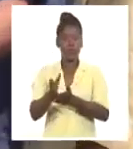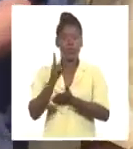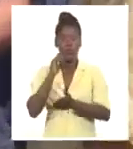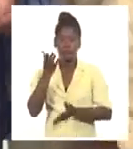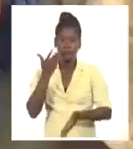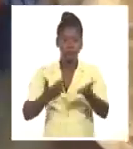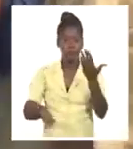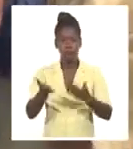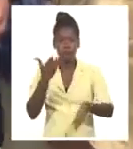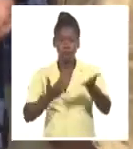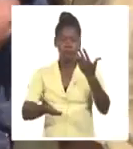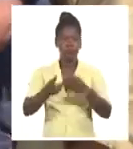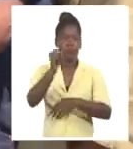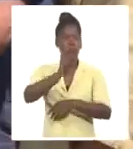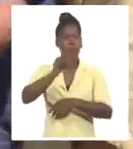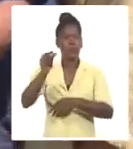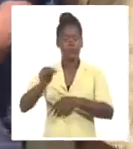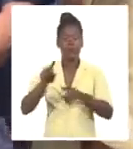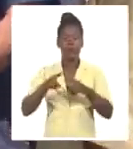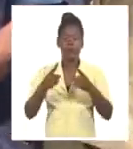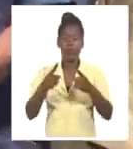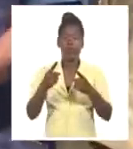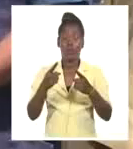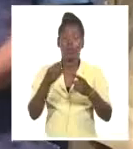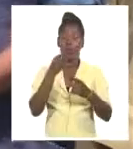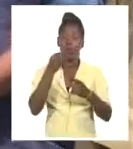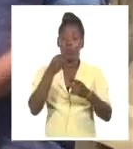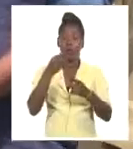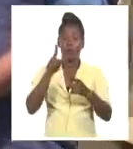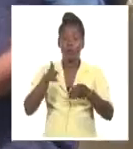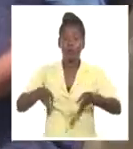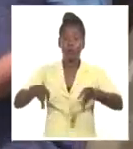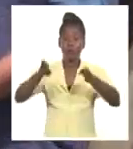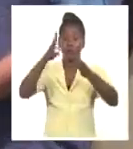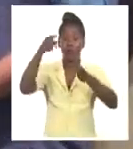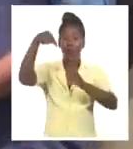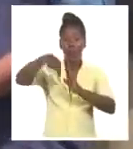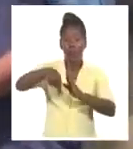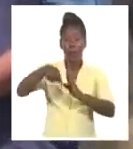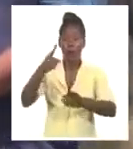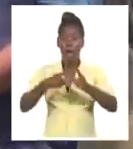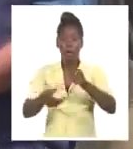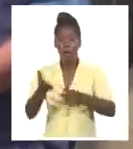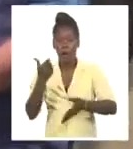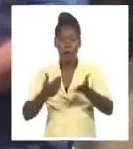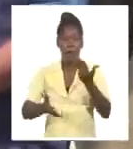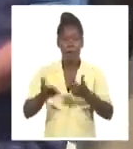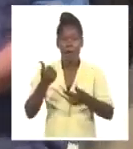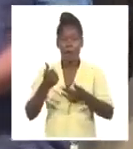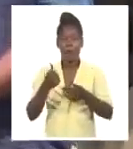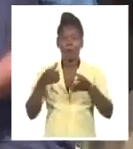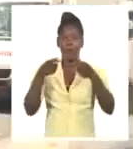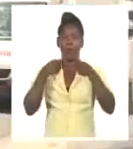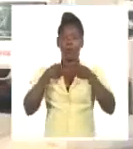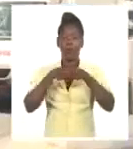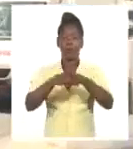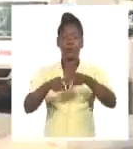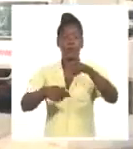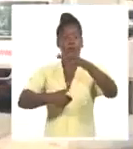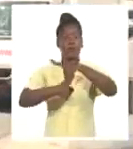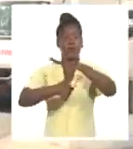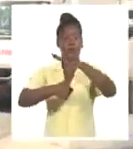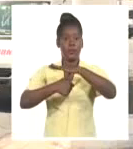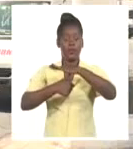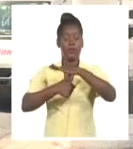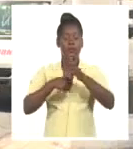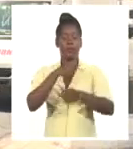hotel, donde todavía es posible que haya personas atrapadas. Acompañan a Díaz Canel, los miembros del Buró Político Esteban Lazo Hernández,